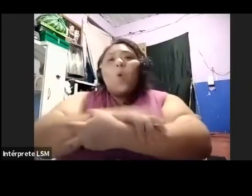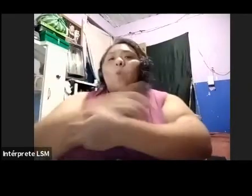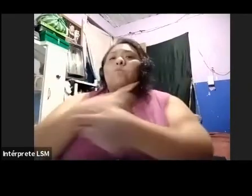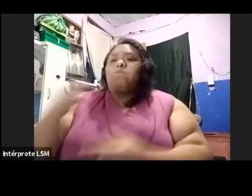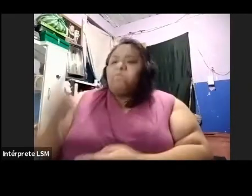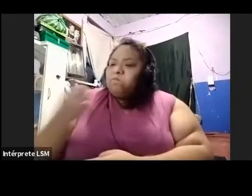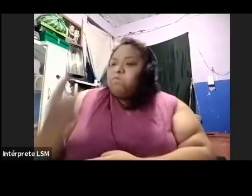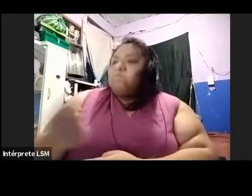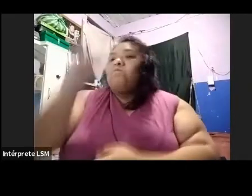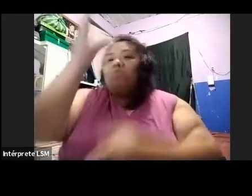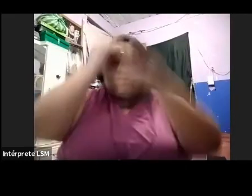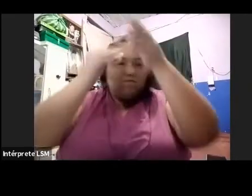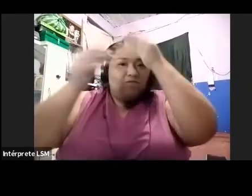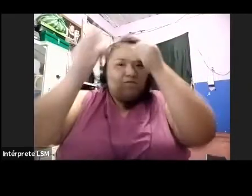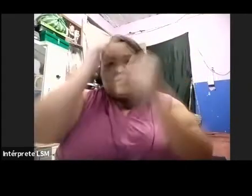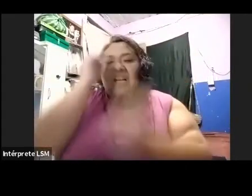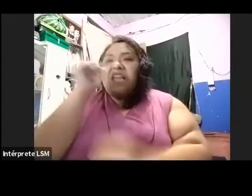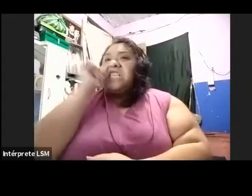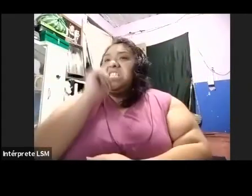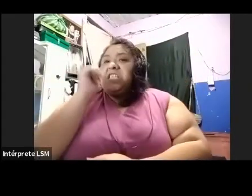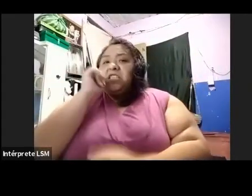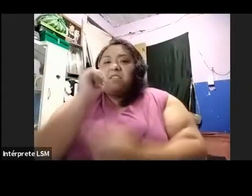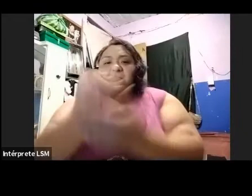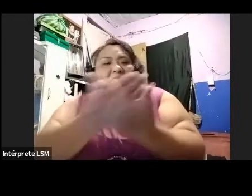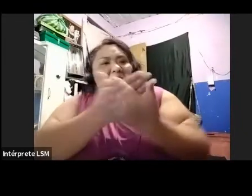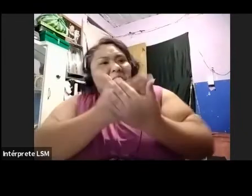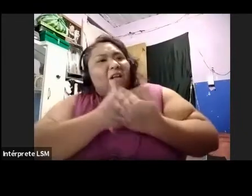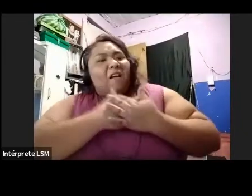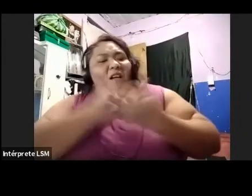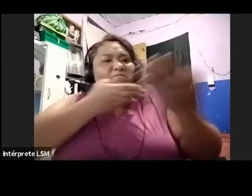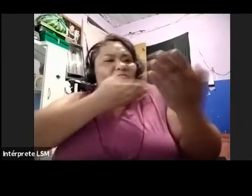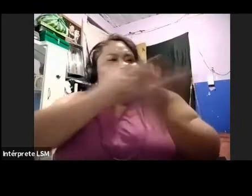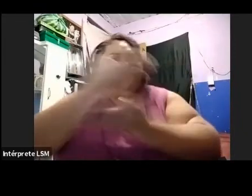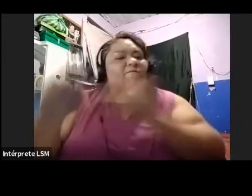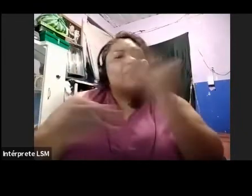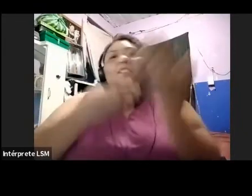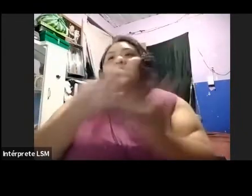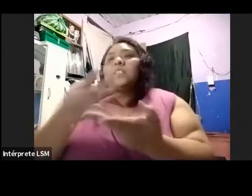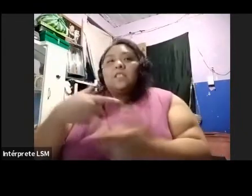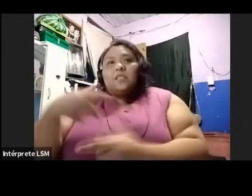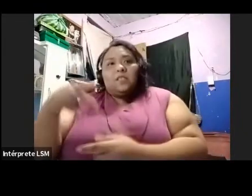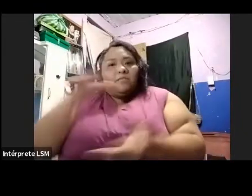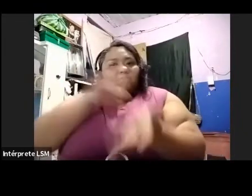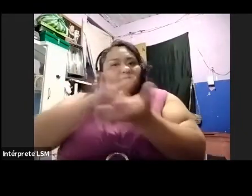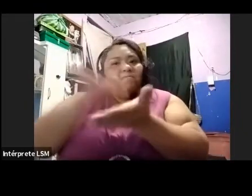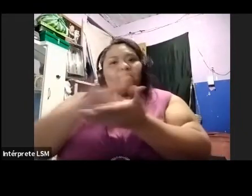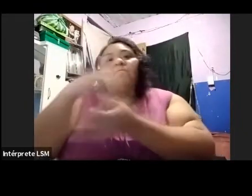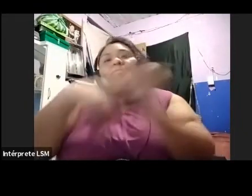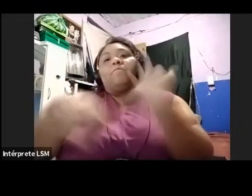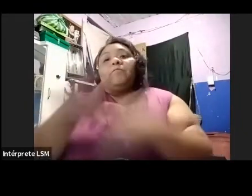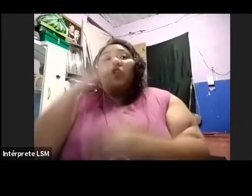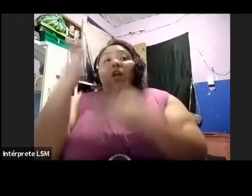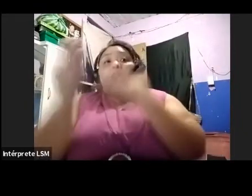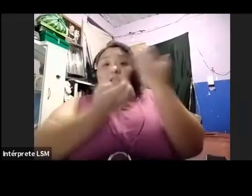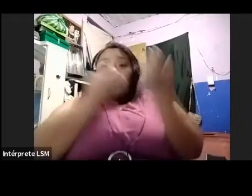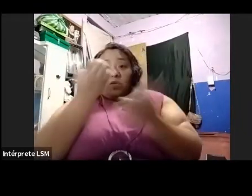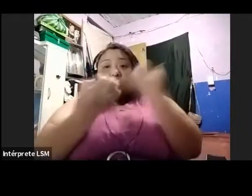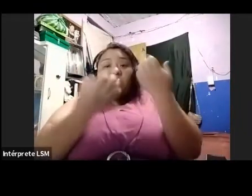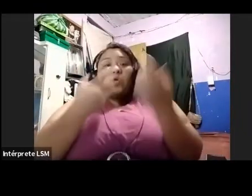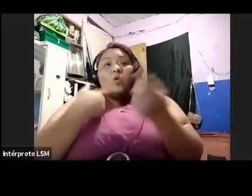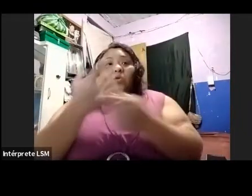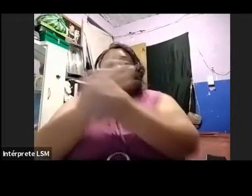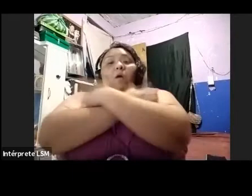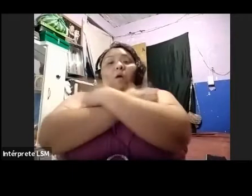y amanta del servicio altruista. Sus estudios en educación familiar y diversos diplomados en áreas de